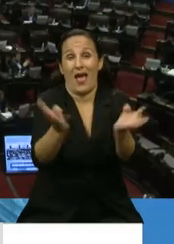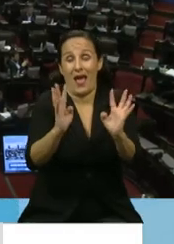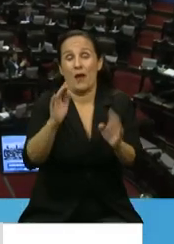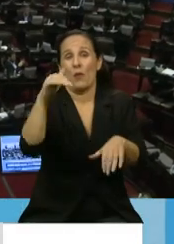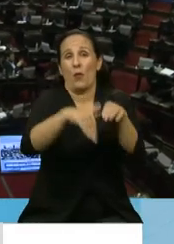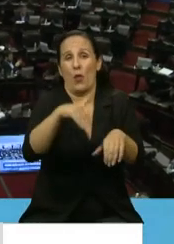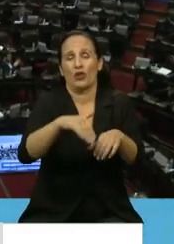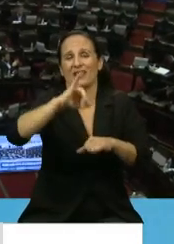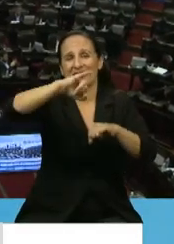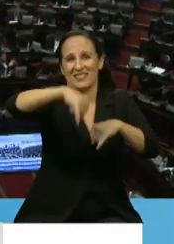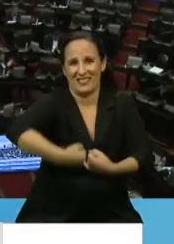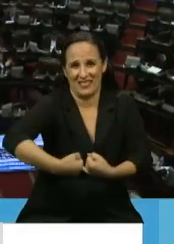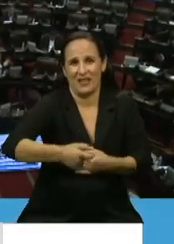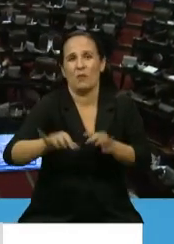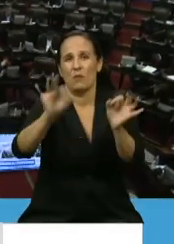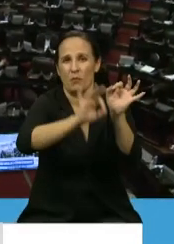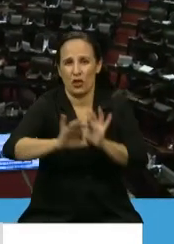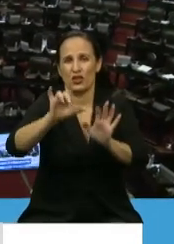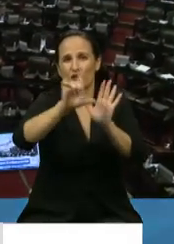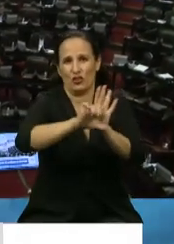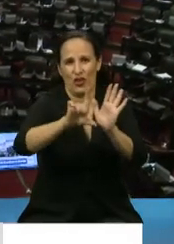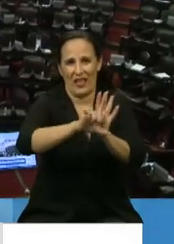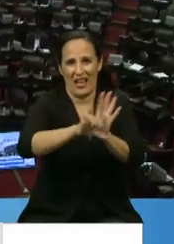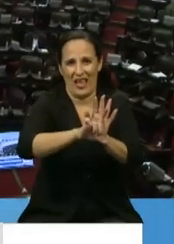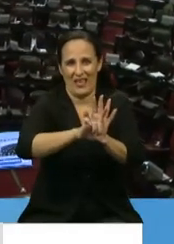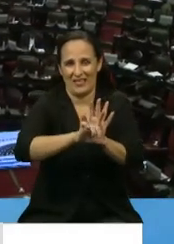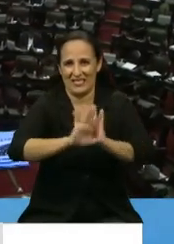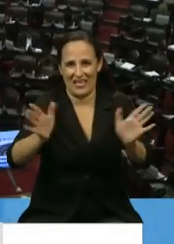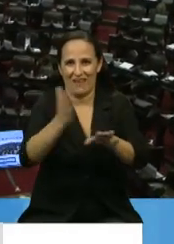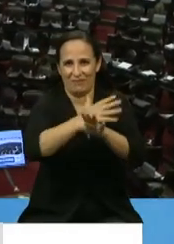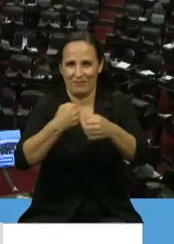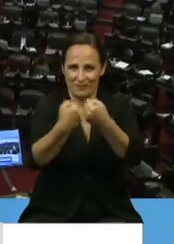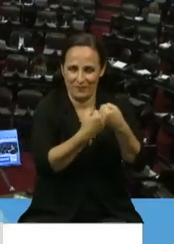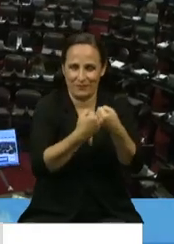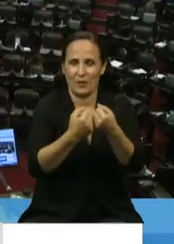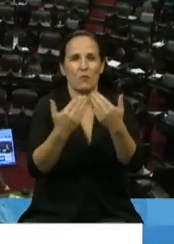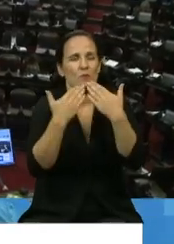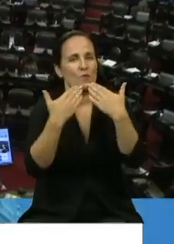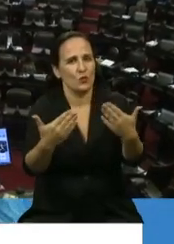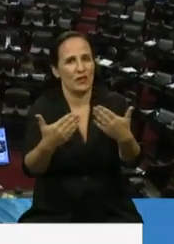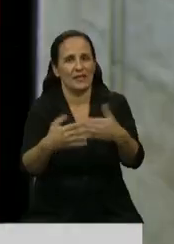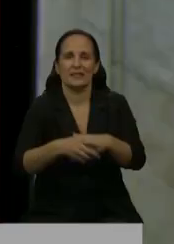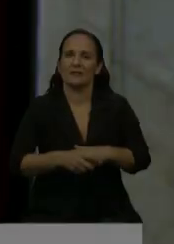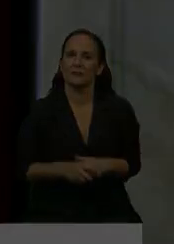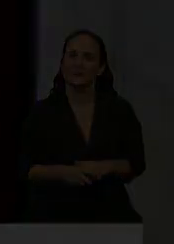positivamente el proyecto de ley que sea consensuado muchas gracias gracias diputado